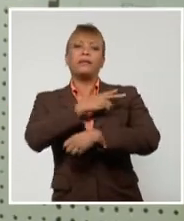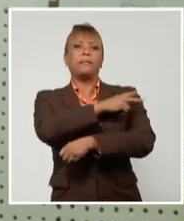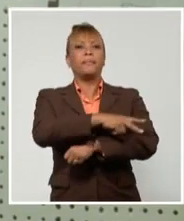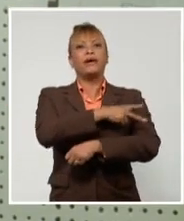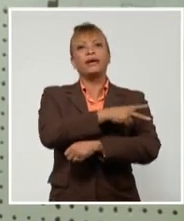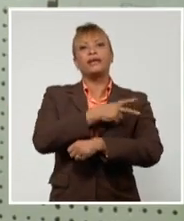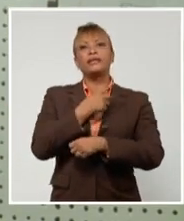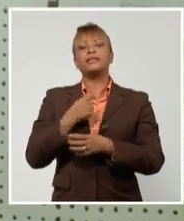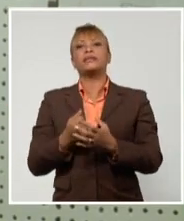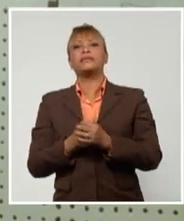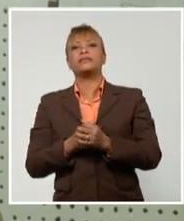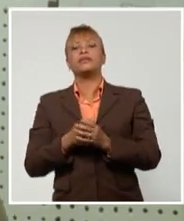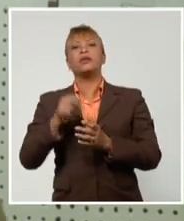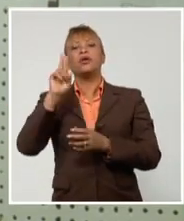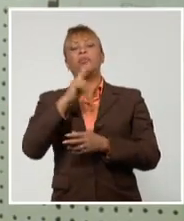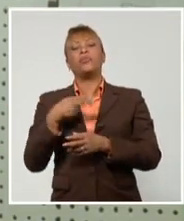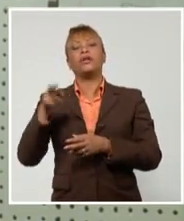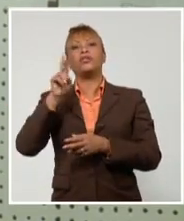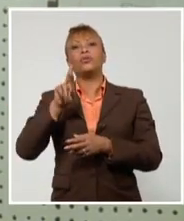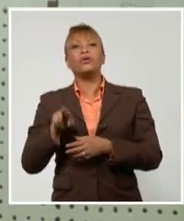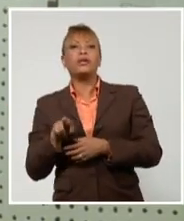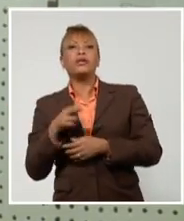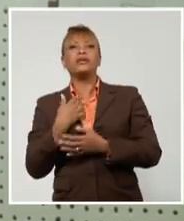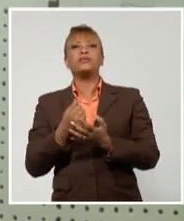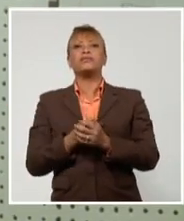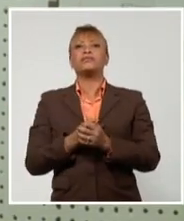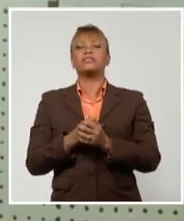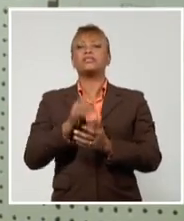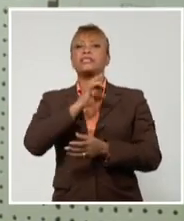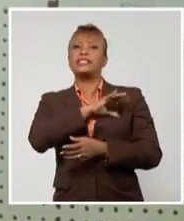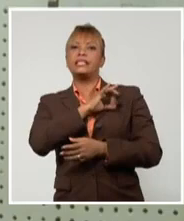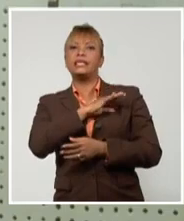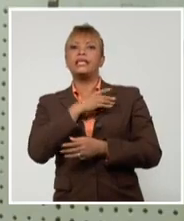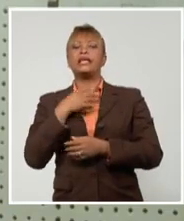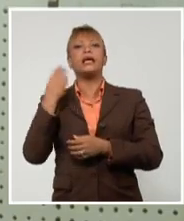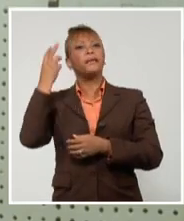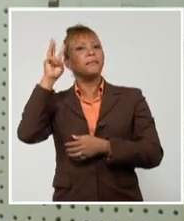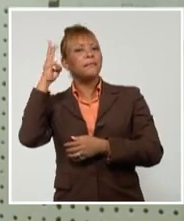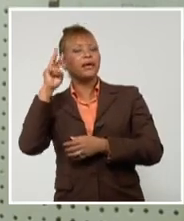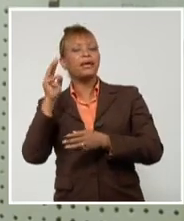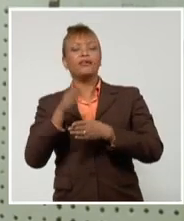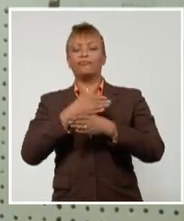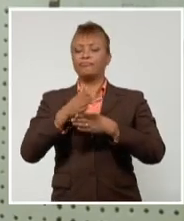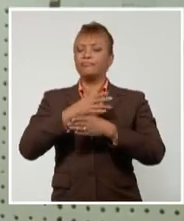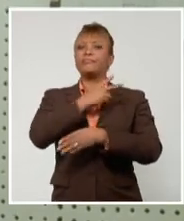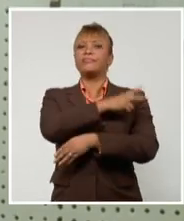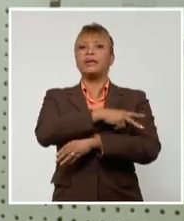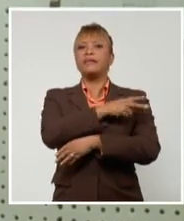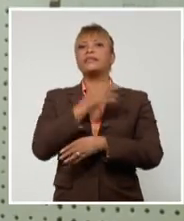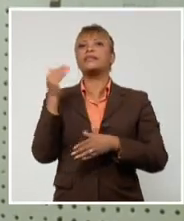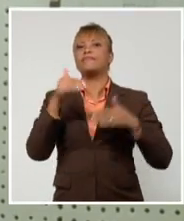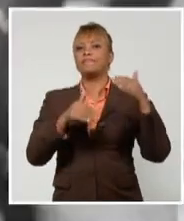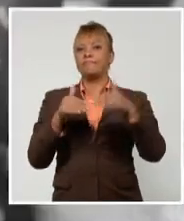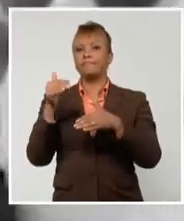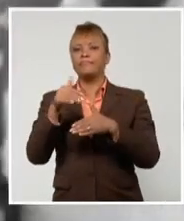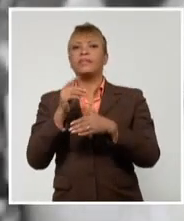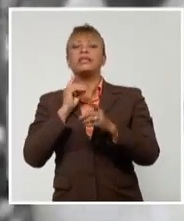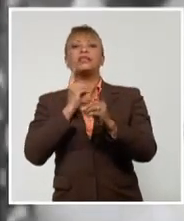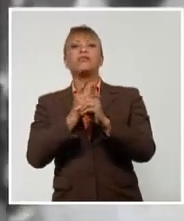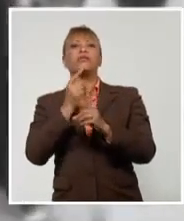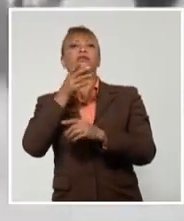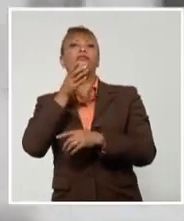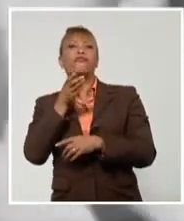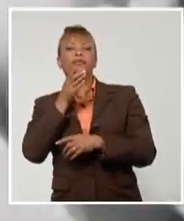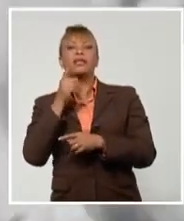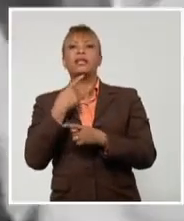en Costa Rica, su viaje por Chile, su presencia en México en el momento en que, como se sabe, se encuentra con Fidel. Además de